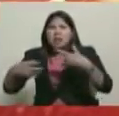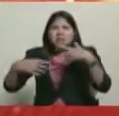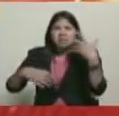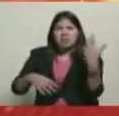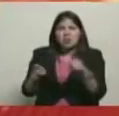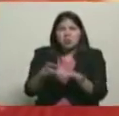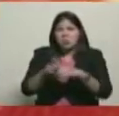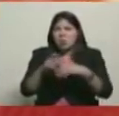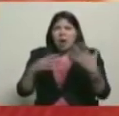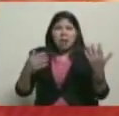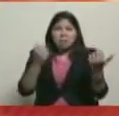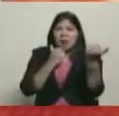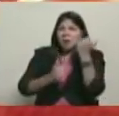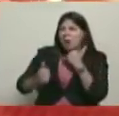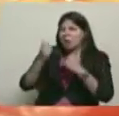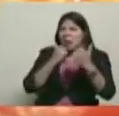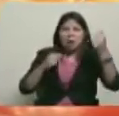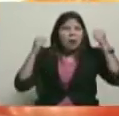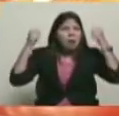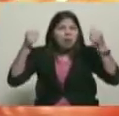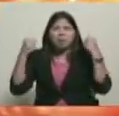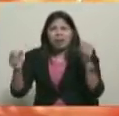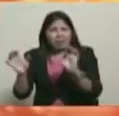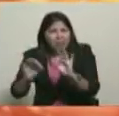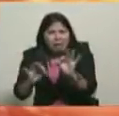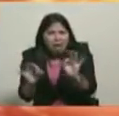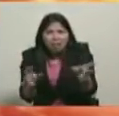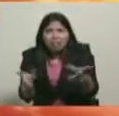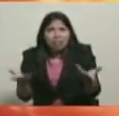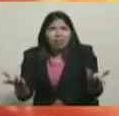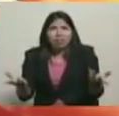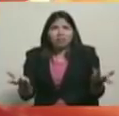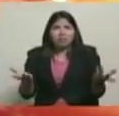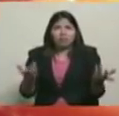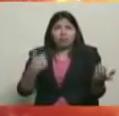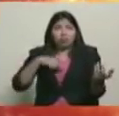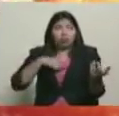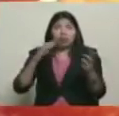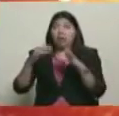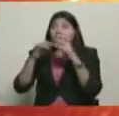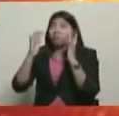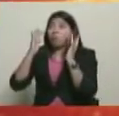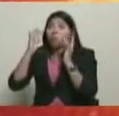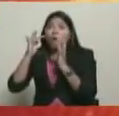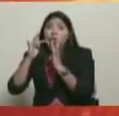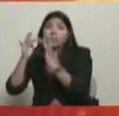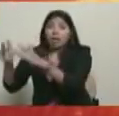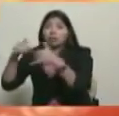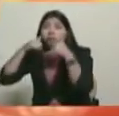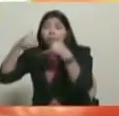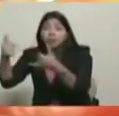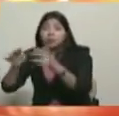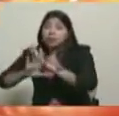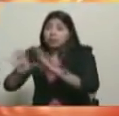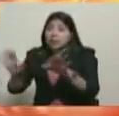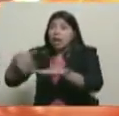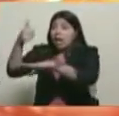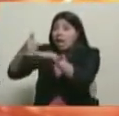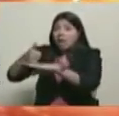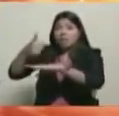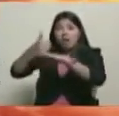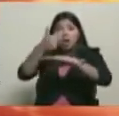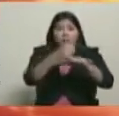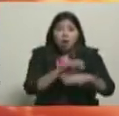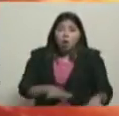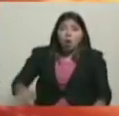otro destacamento militar de Venezuela. Hemos conversado personalmente con jefes de CODI, con jefes de CODI, con